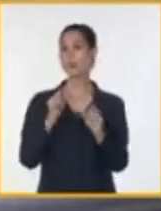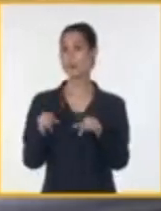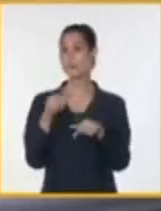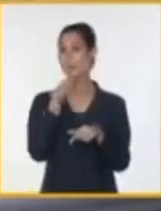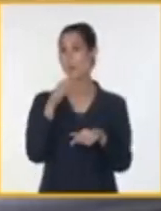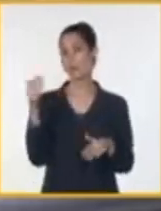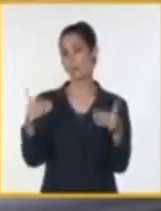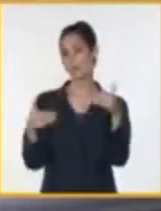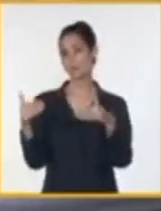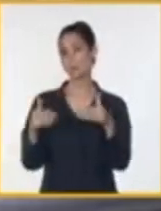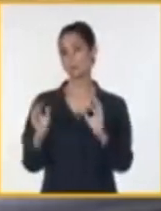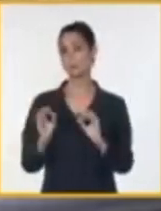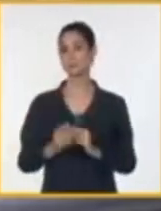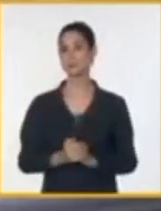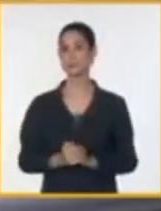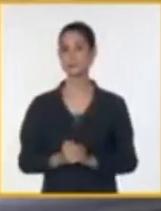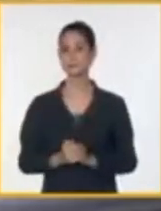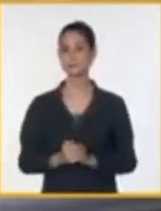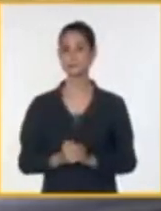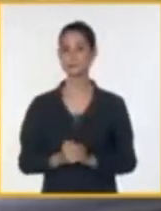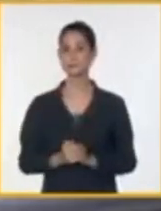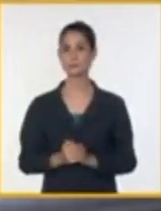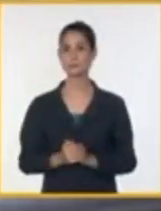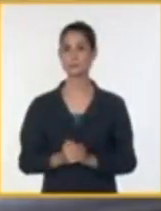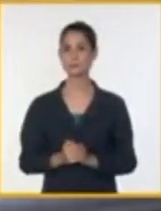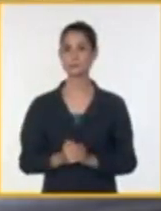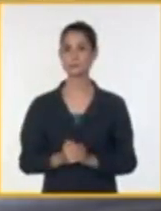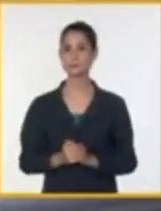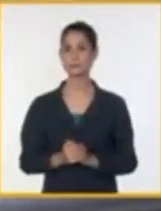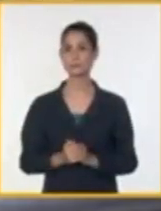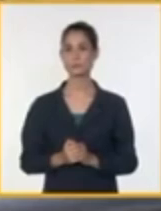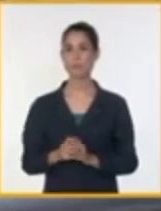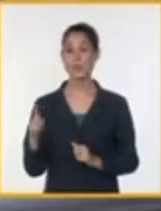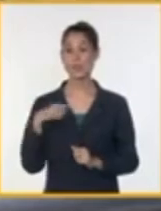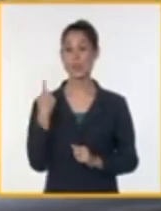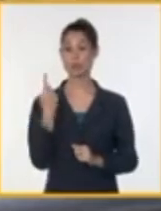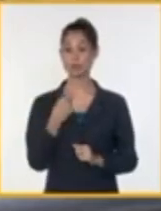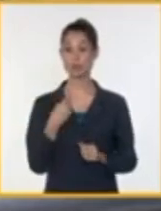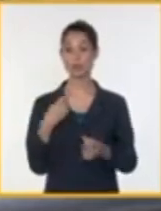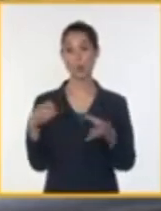Nosotros estamos inmersos, los trabajadores de la gastronomía,